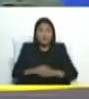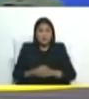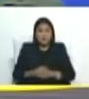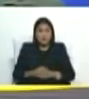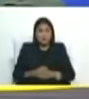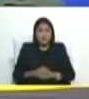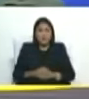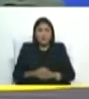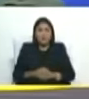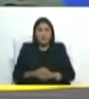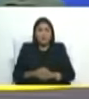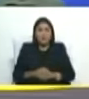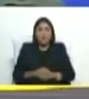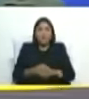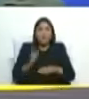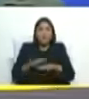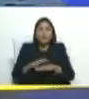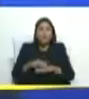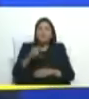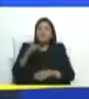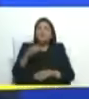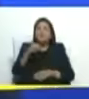aves agoreras